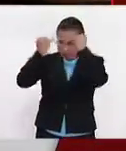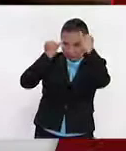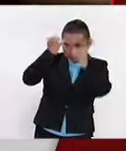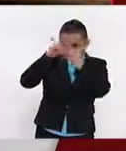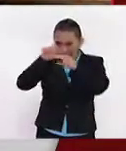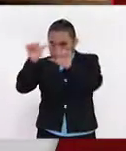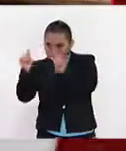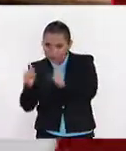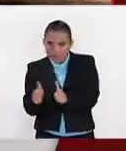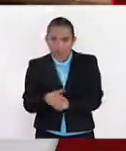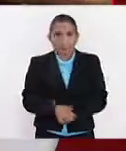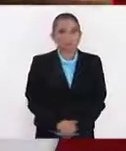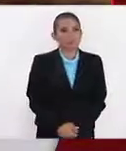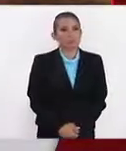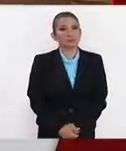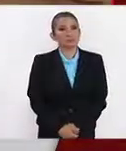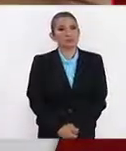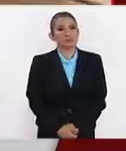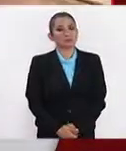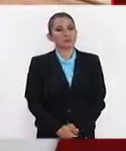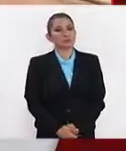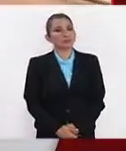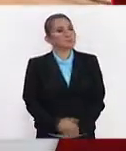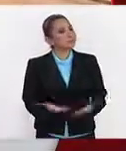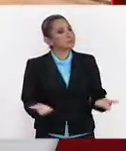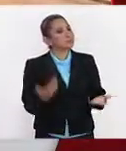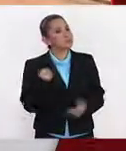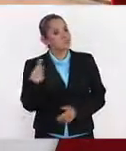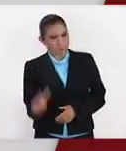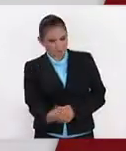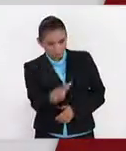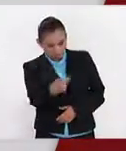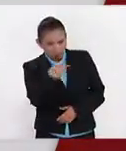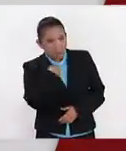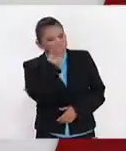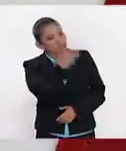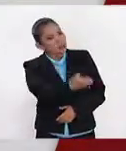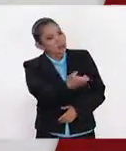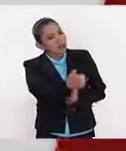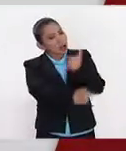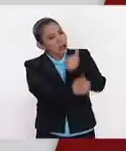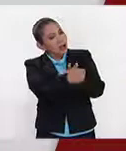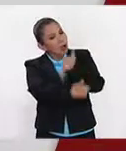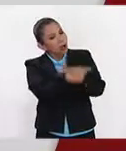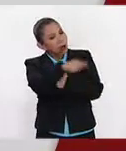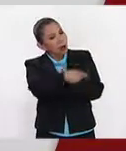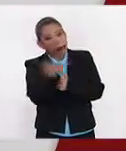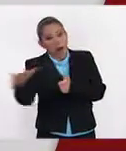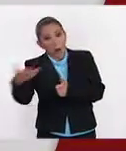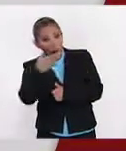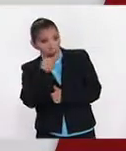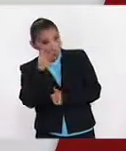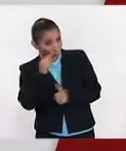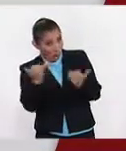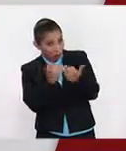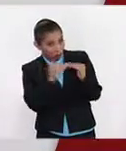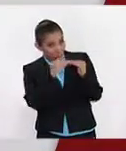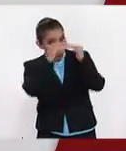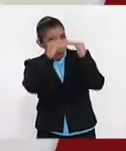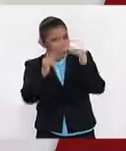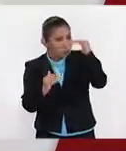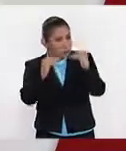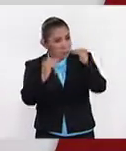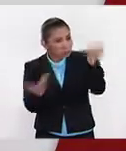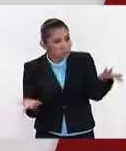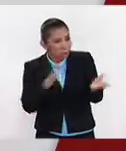y artística, ¿no? Ahora, esta carrera es demandada tanto por hombres como por mujeres. ¿Cómo está